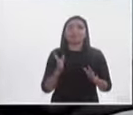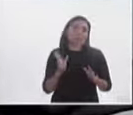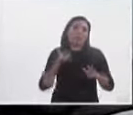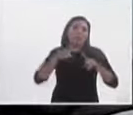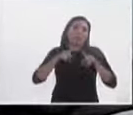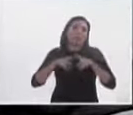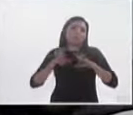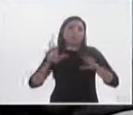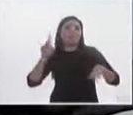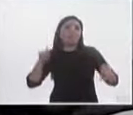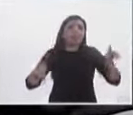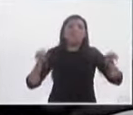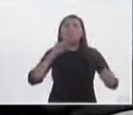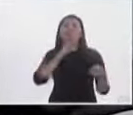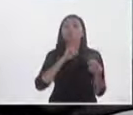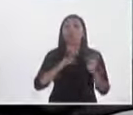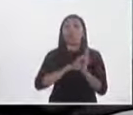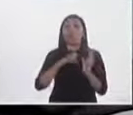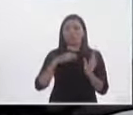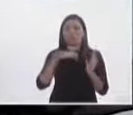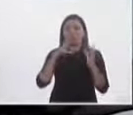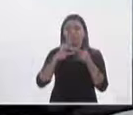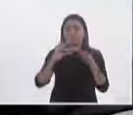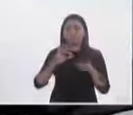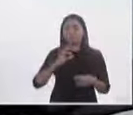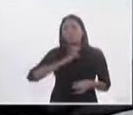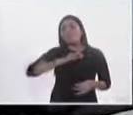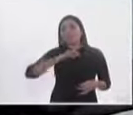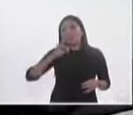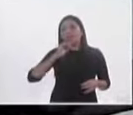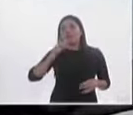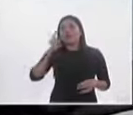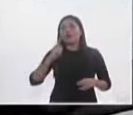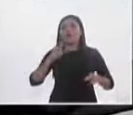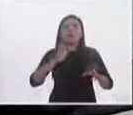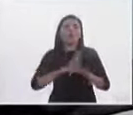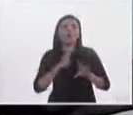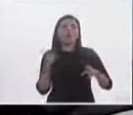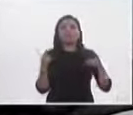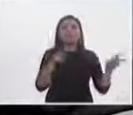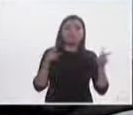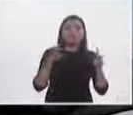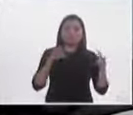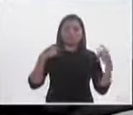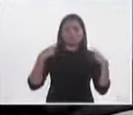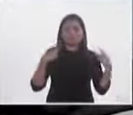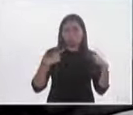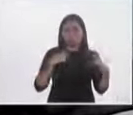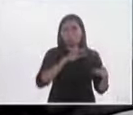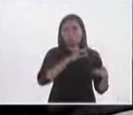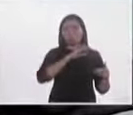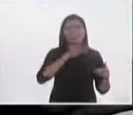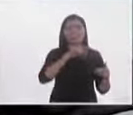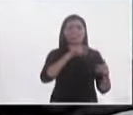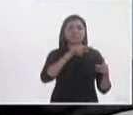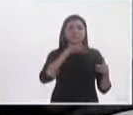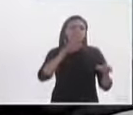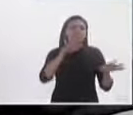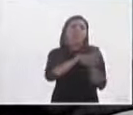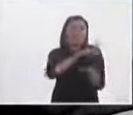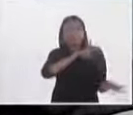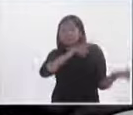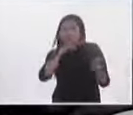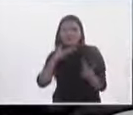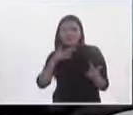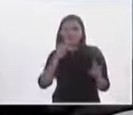suscribiría un razonamiento así puede haber alternancia política los ciudadanos pueden cambiar de partido o de preferencia